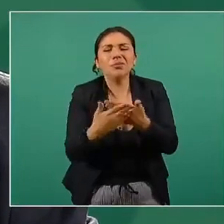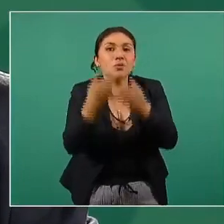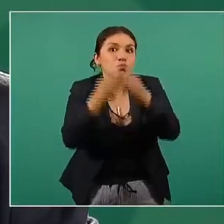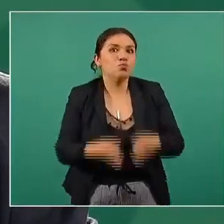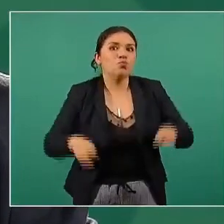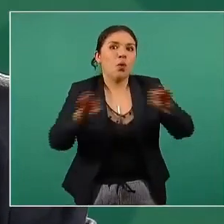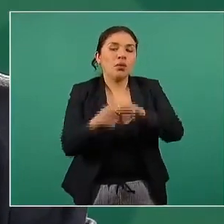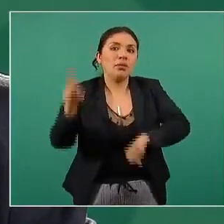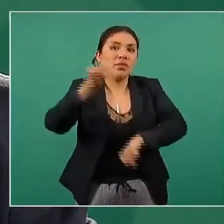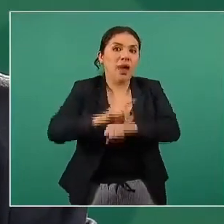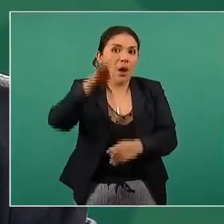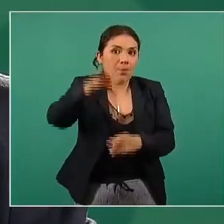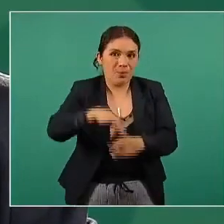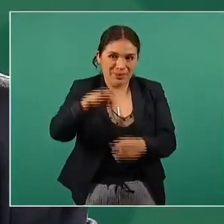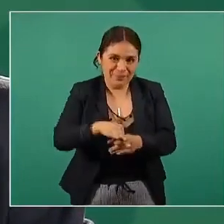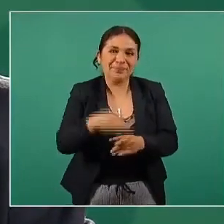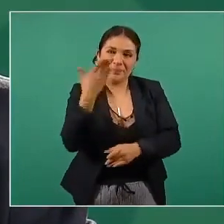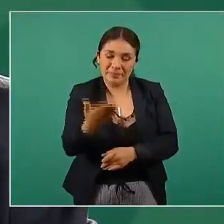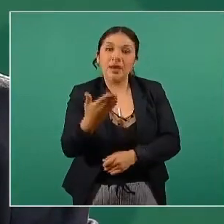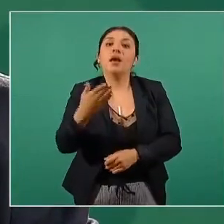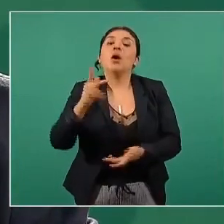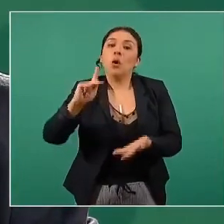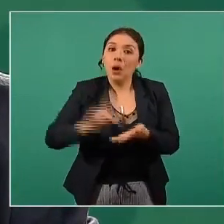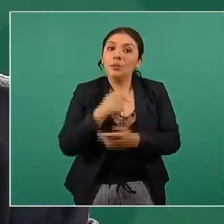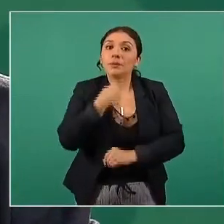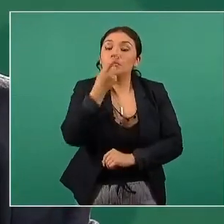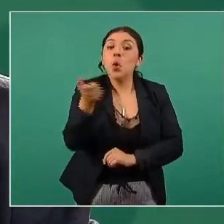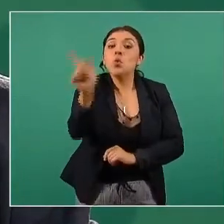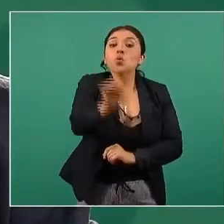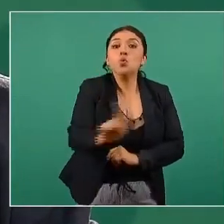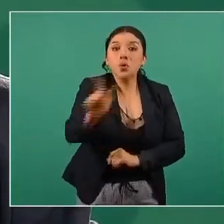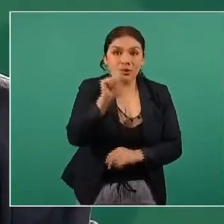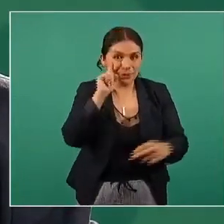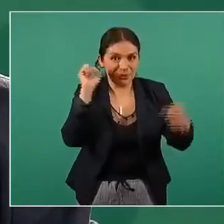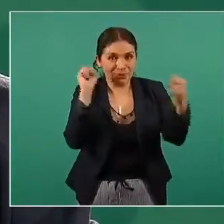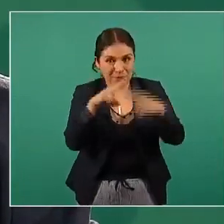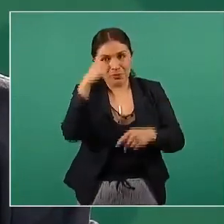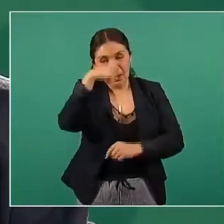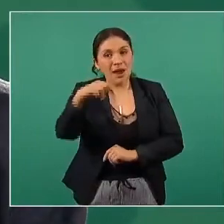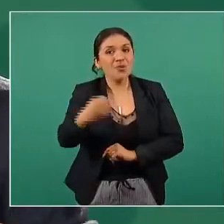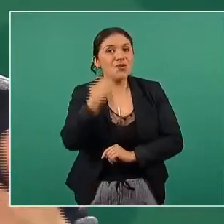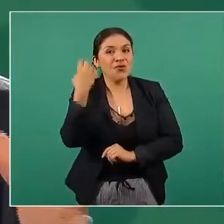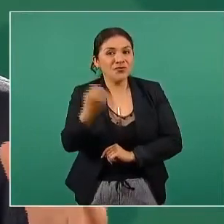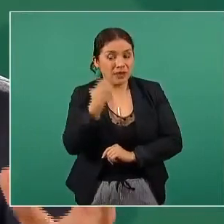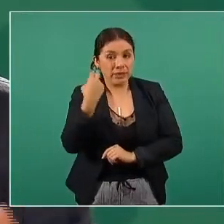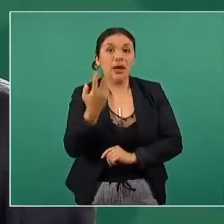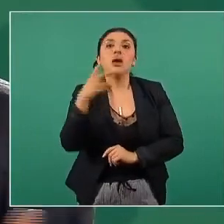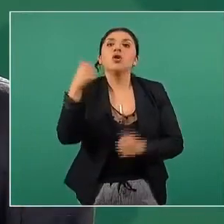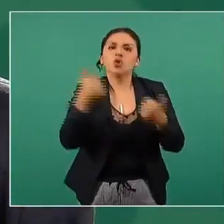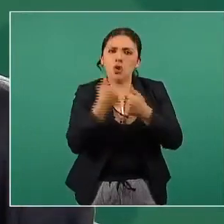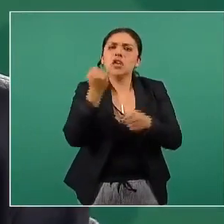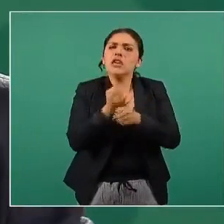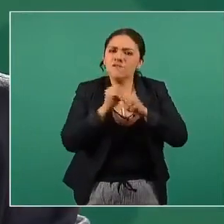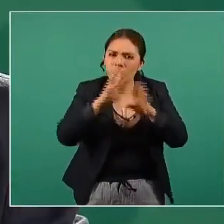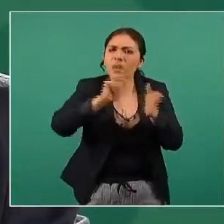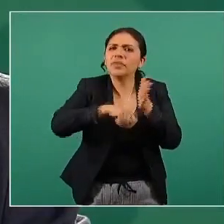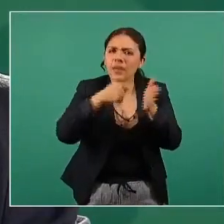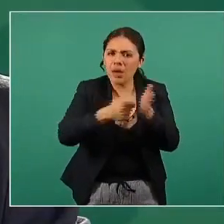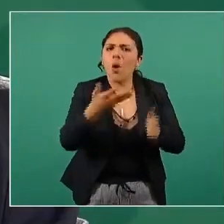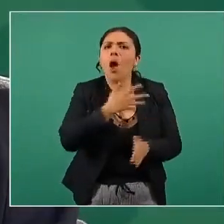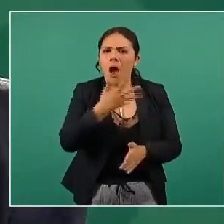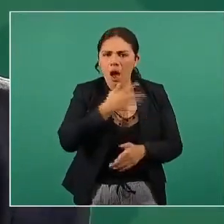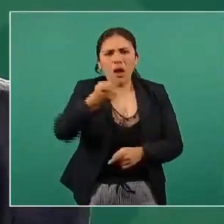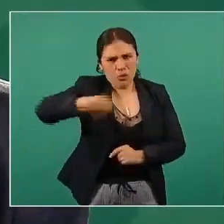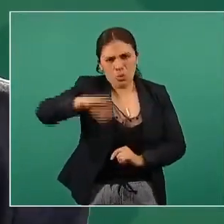importante de este próximo domingo entonces retomamos el lunes 7 de junio la conferencia de prensa por supuesto el informe técnico se hará